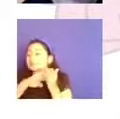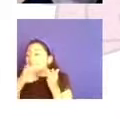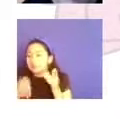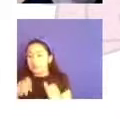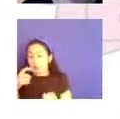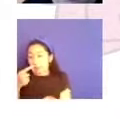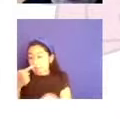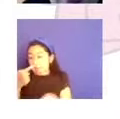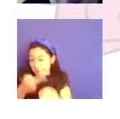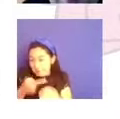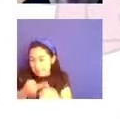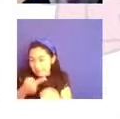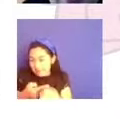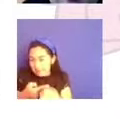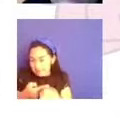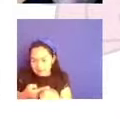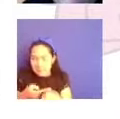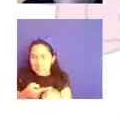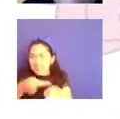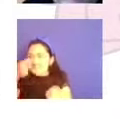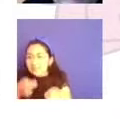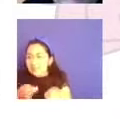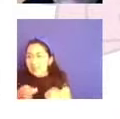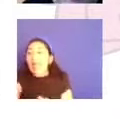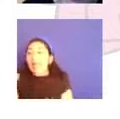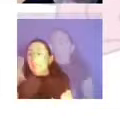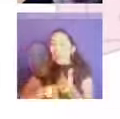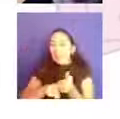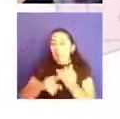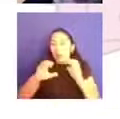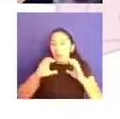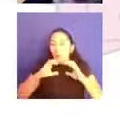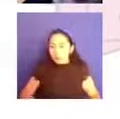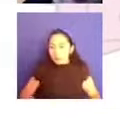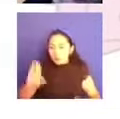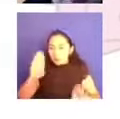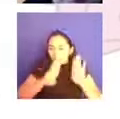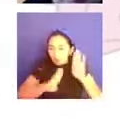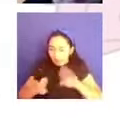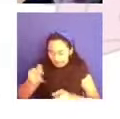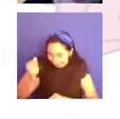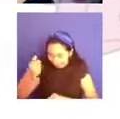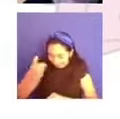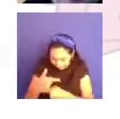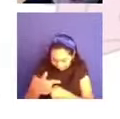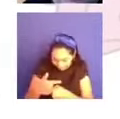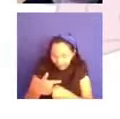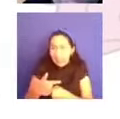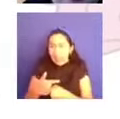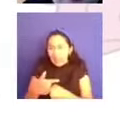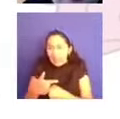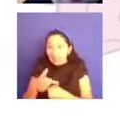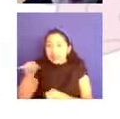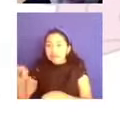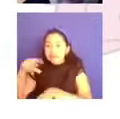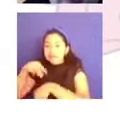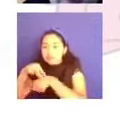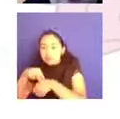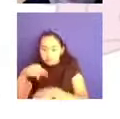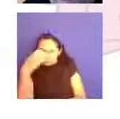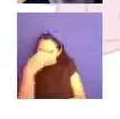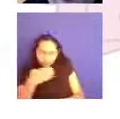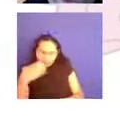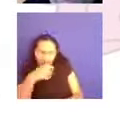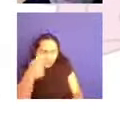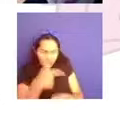meramente biológica, que si es diagnosticado, detectado a tiempo, puede recibir un tratamiento adecuado,